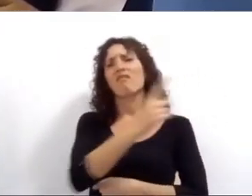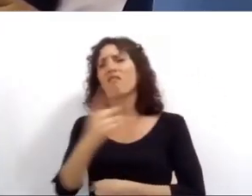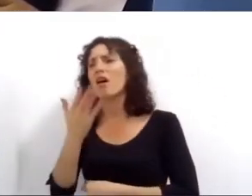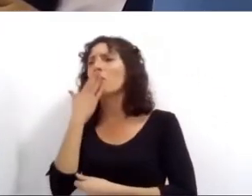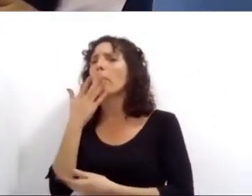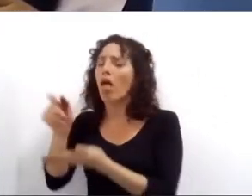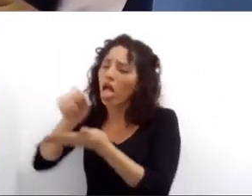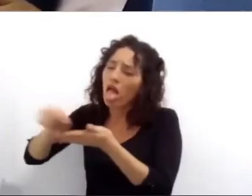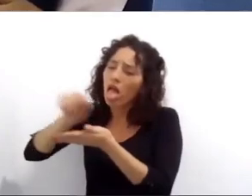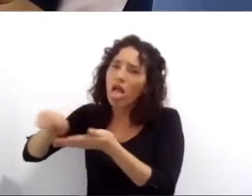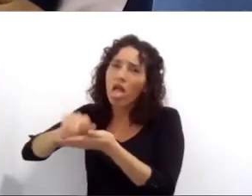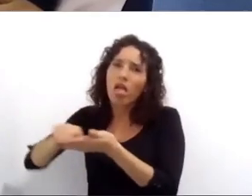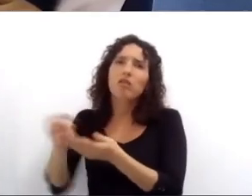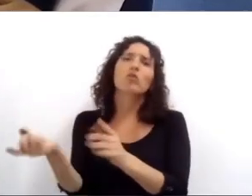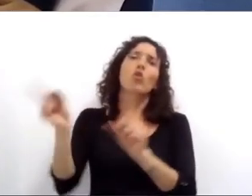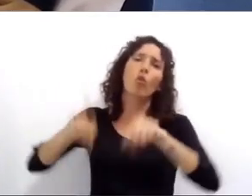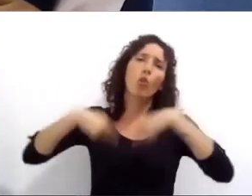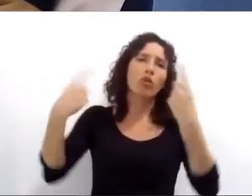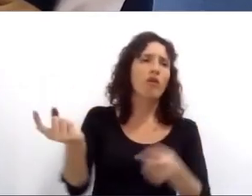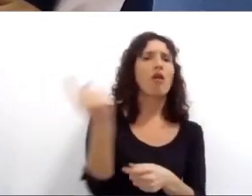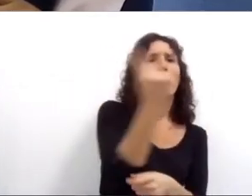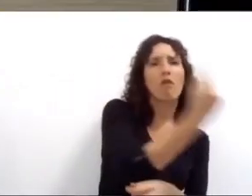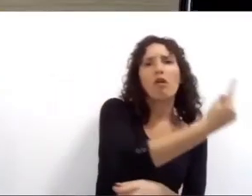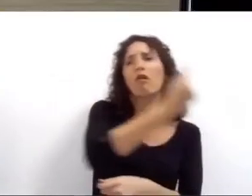alguna vez un usuario inició un trámite